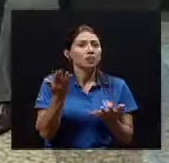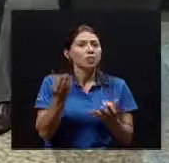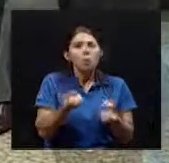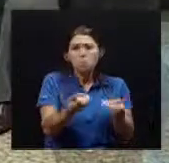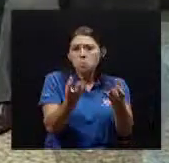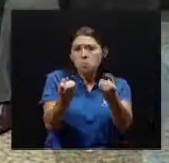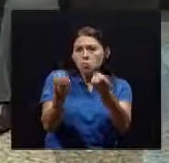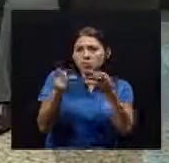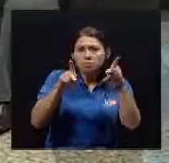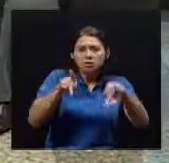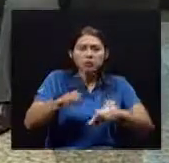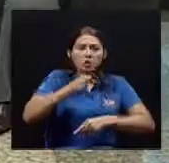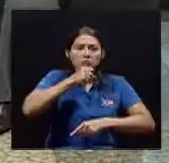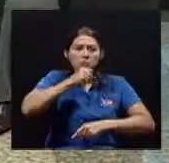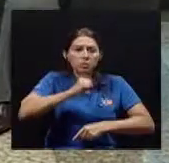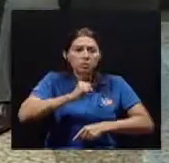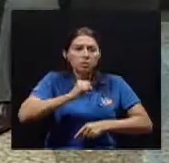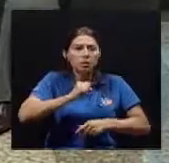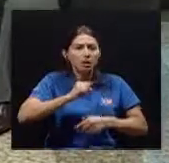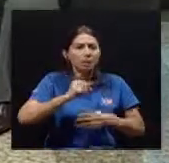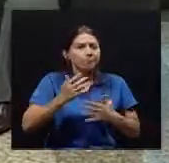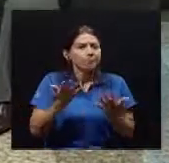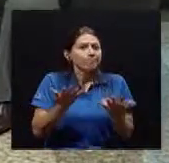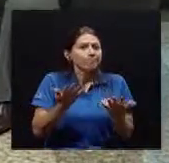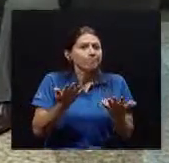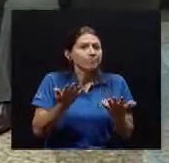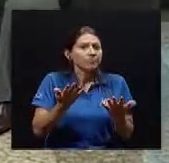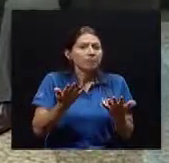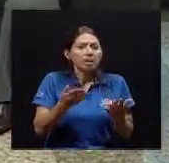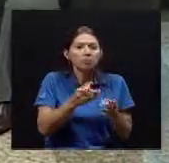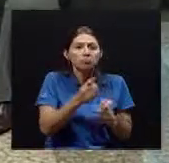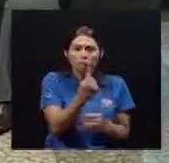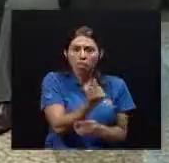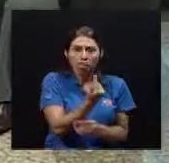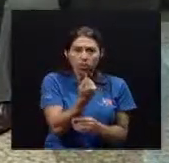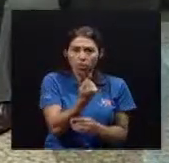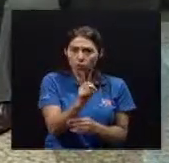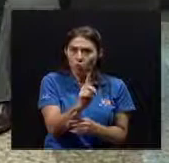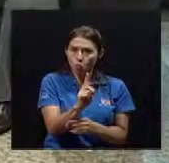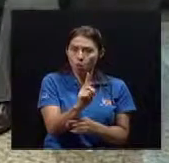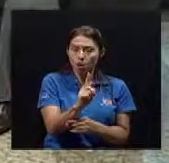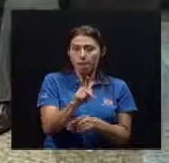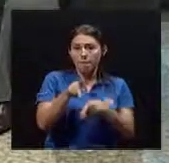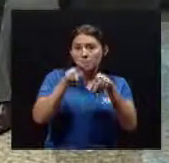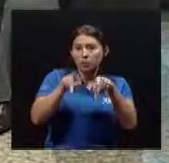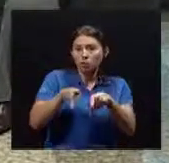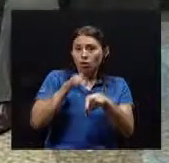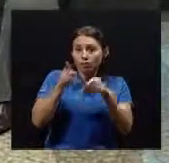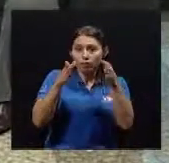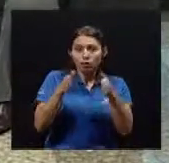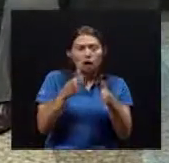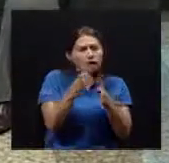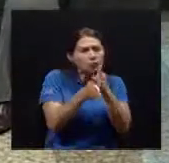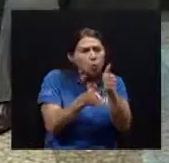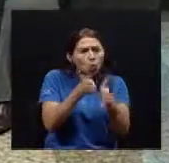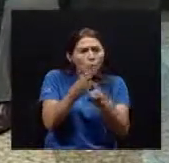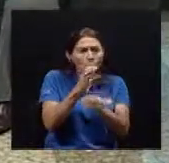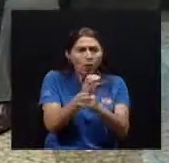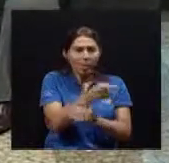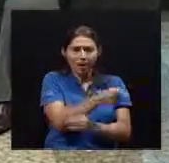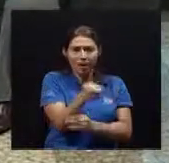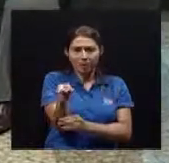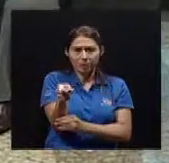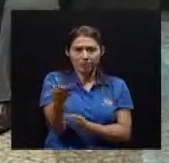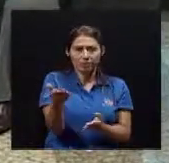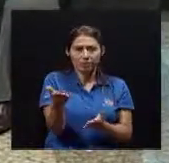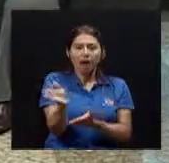esta población Se encuentra Bueno Bajo No sé El cuido De personas Profesionales Digámosles Cuidadores Algo